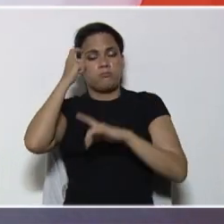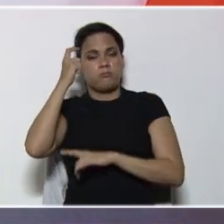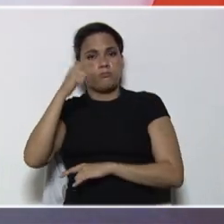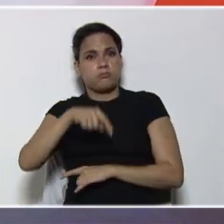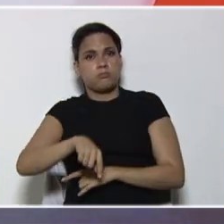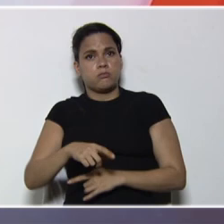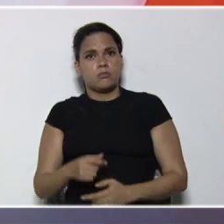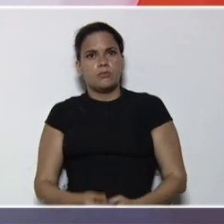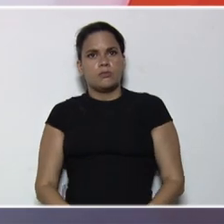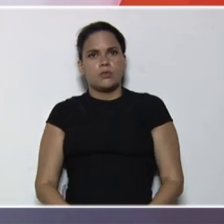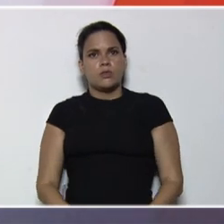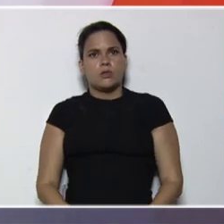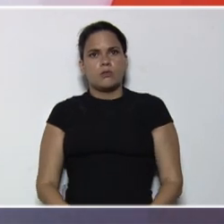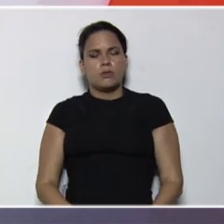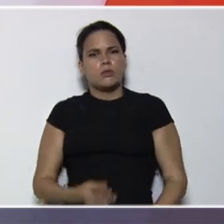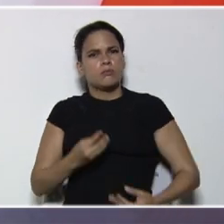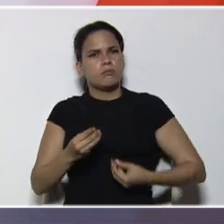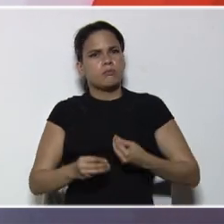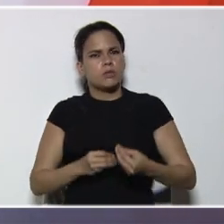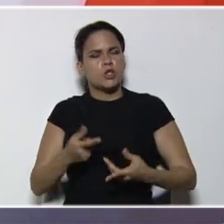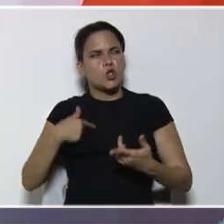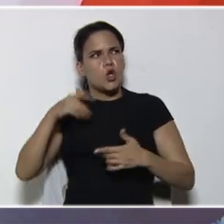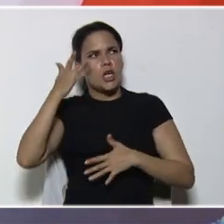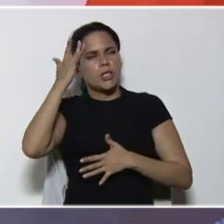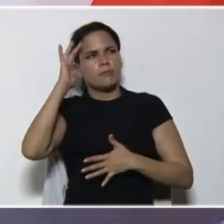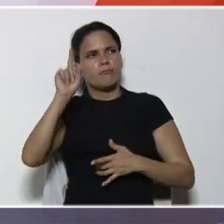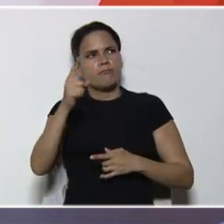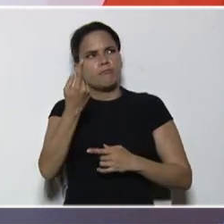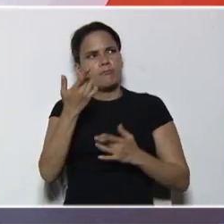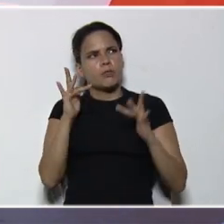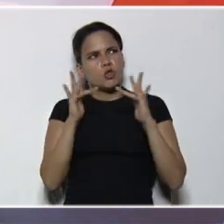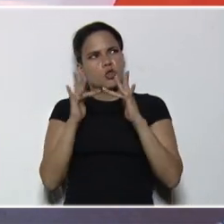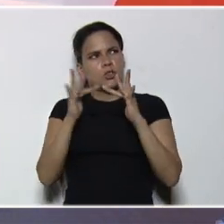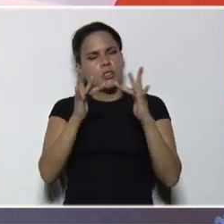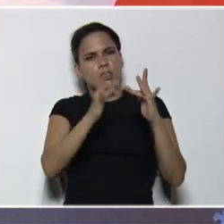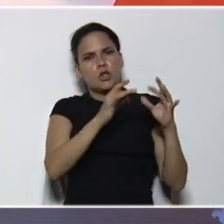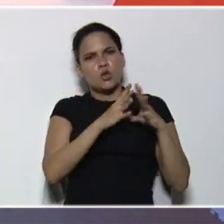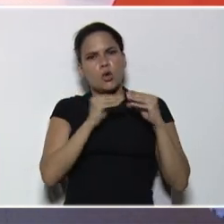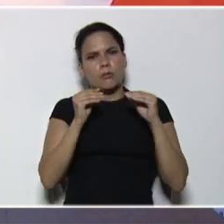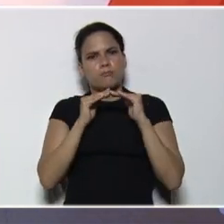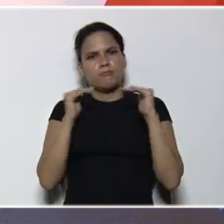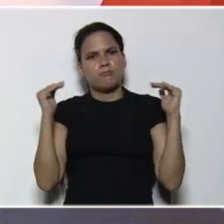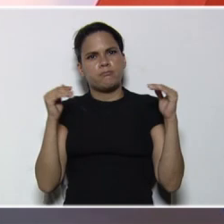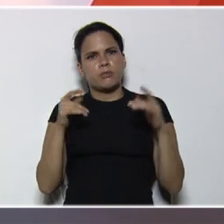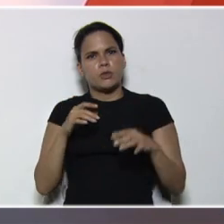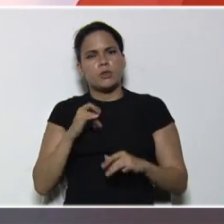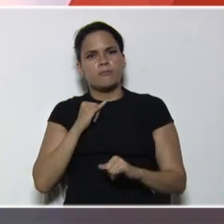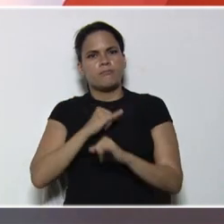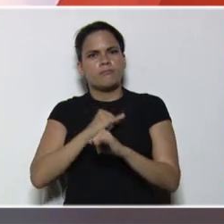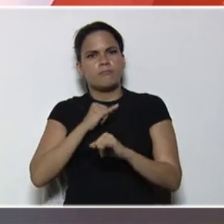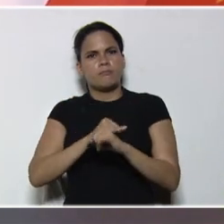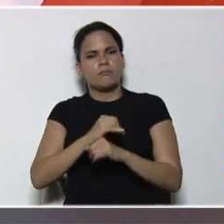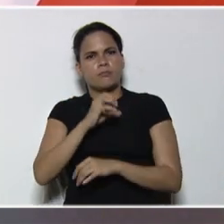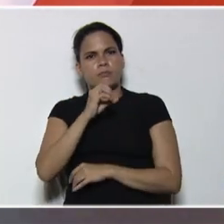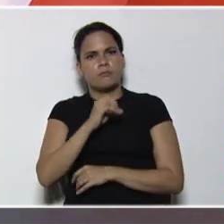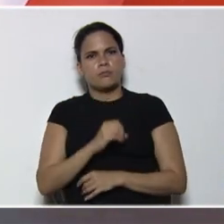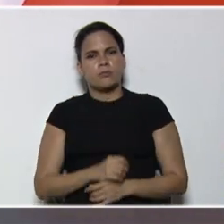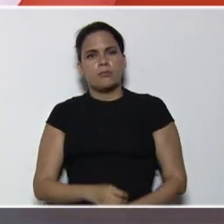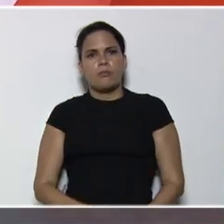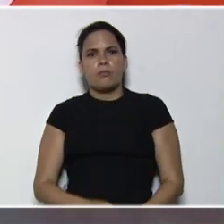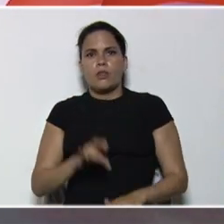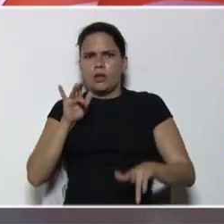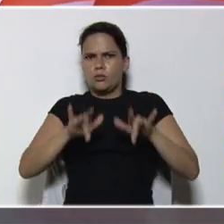para prepararse yo creo que es fundamental que ustedes se vayan conectando en todas nuestras plataformas digitales y para eso le ofrecemos a